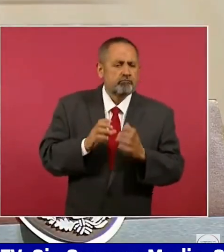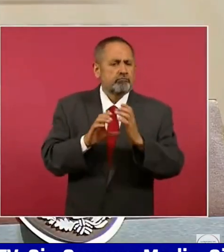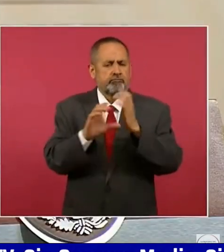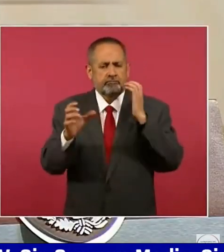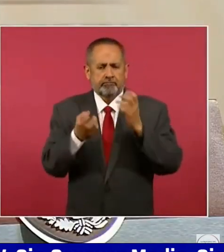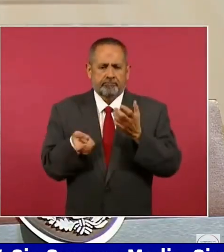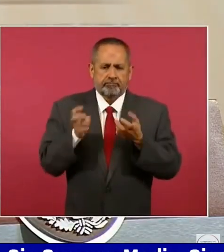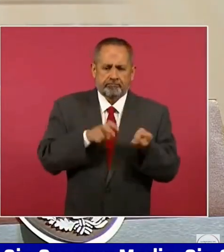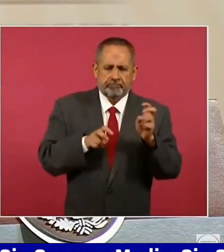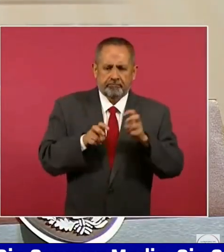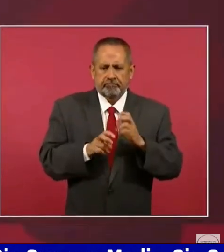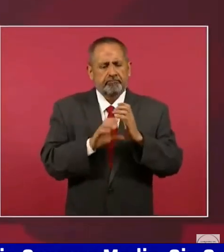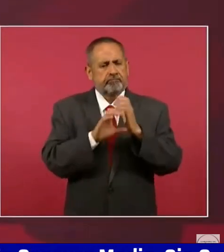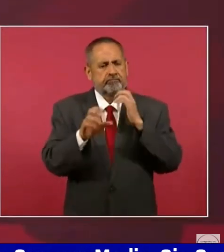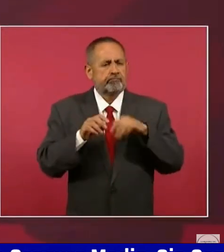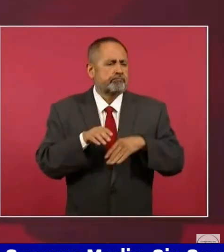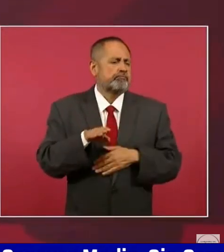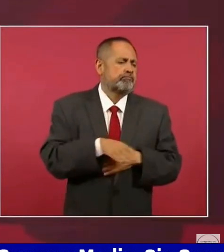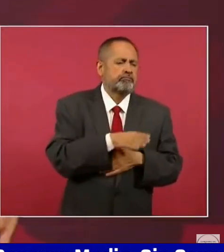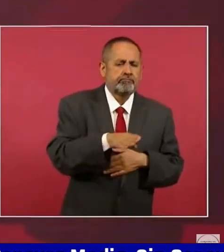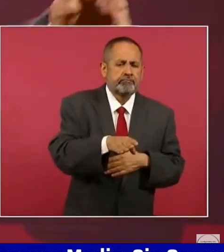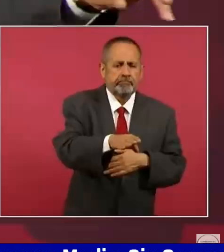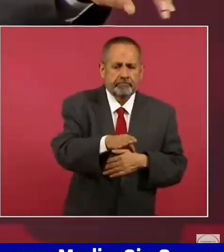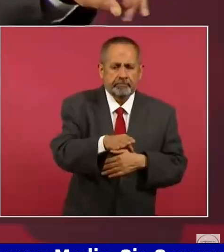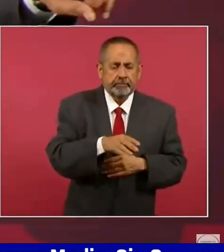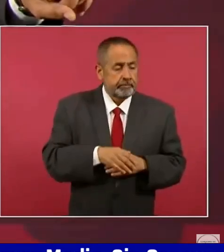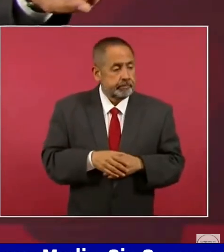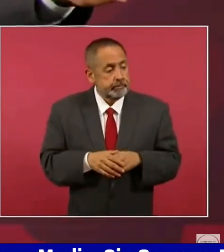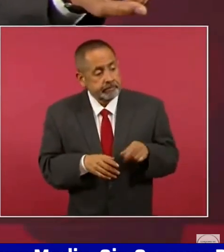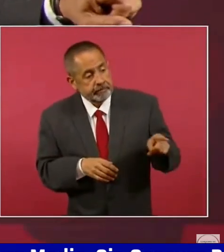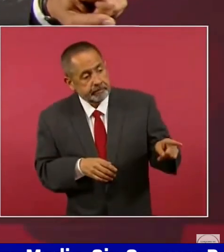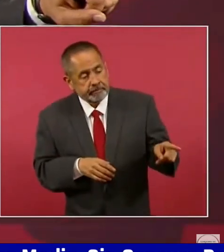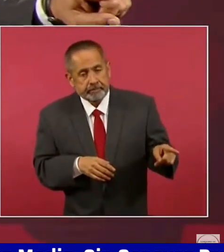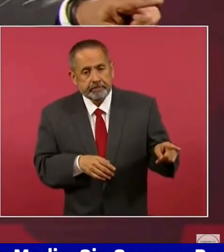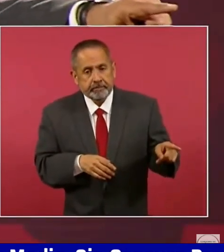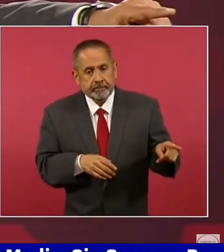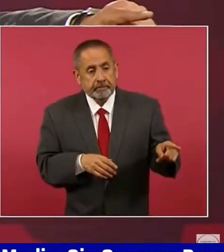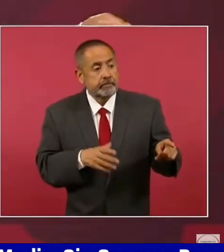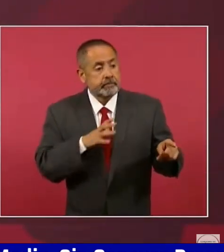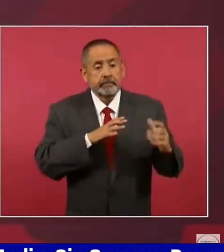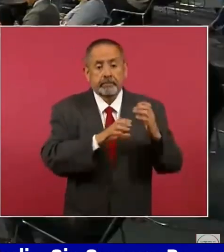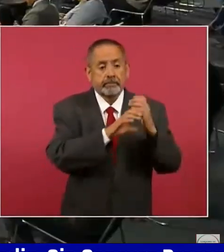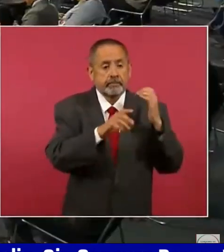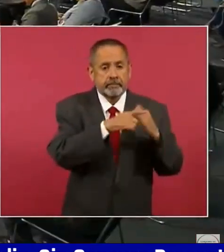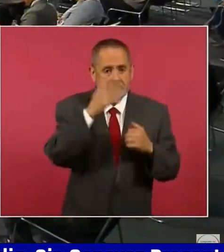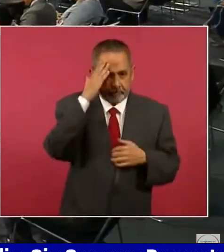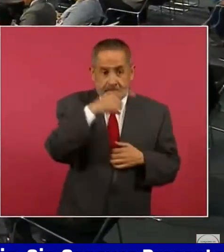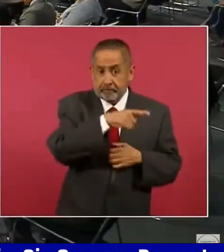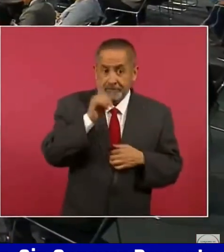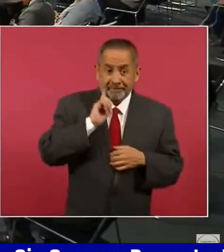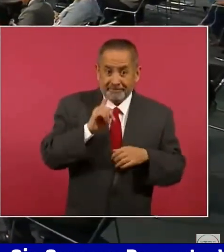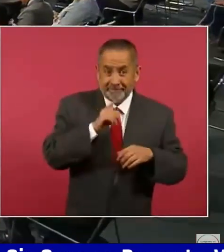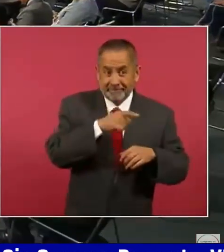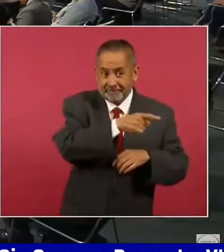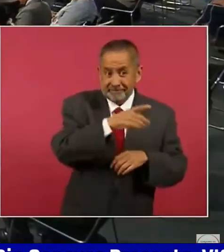y está la camioneta de la señora. Esa camioneta, ¿verdad?